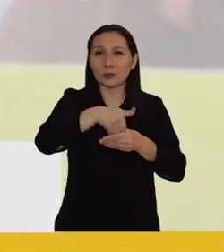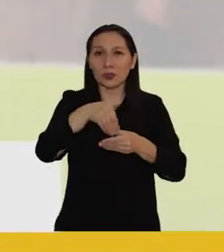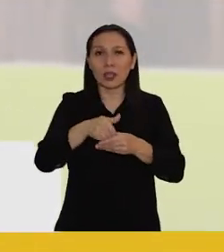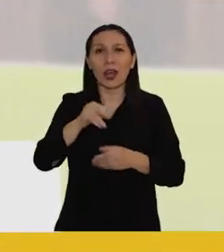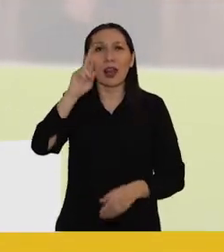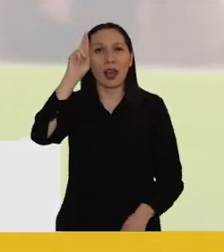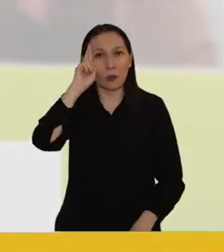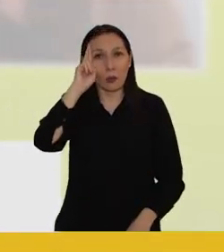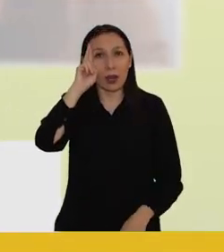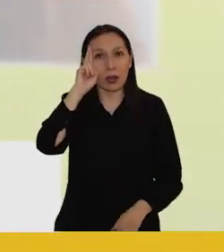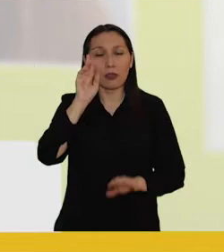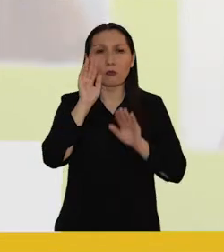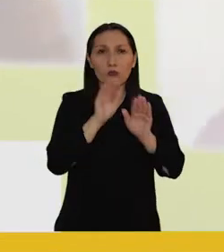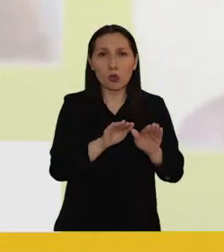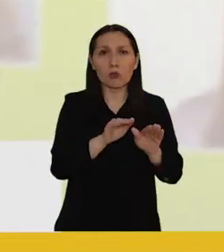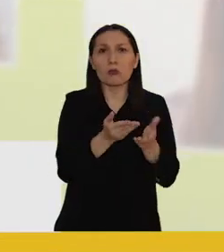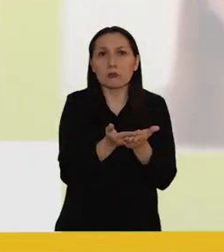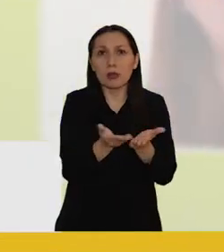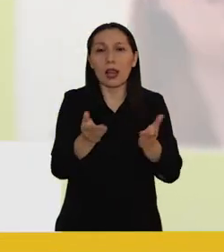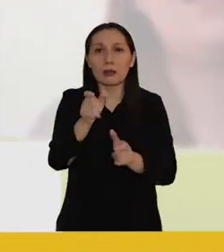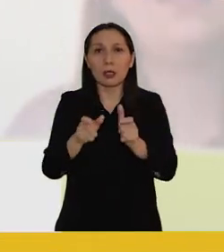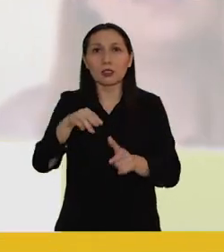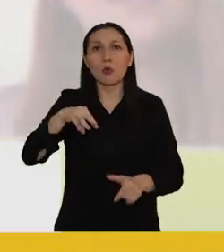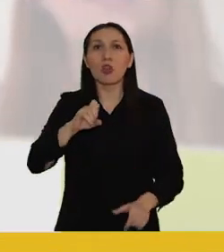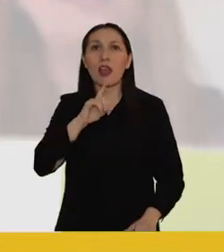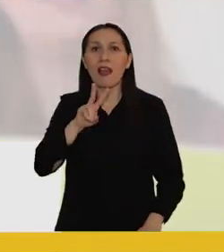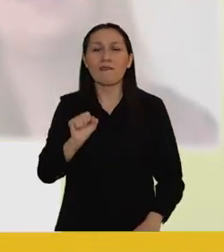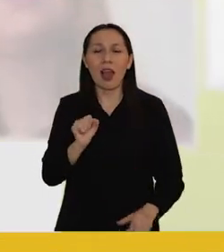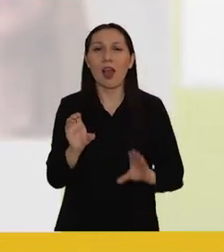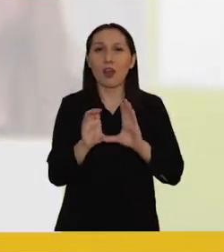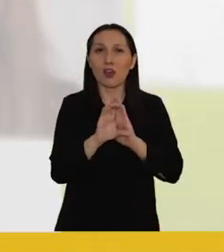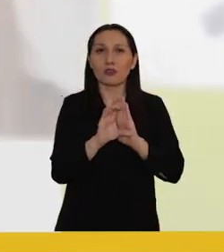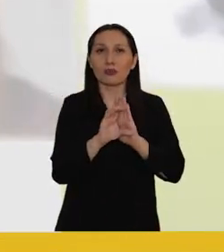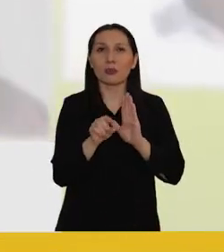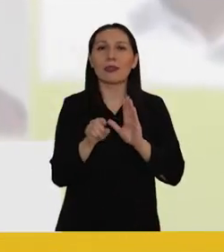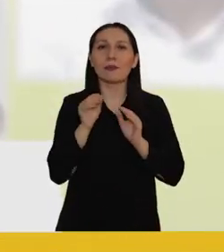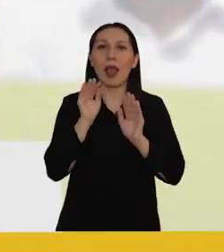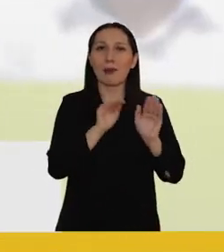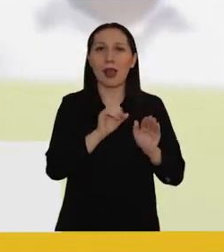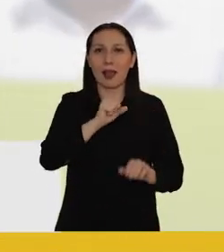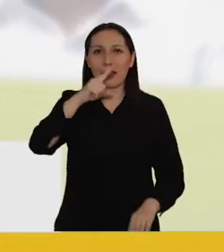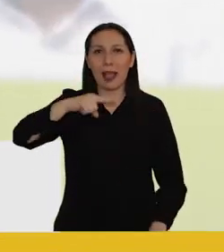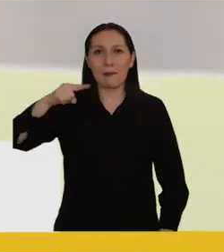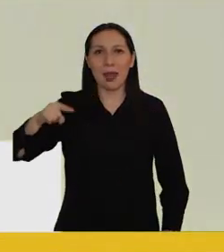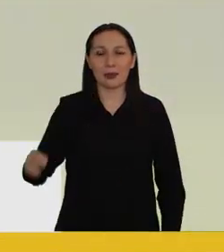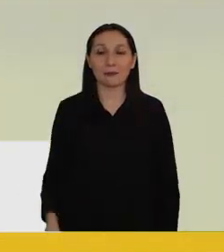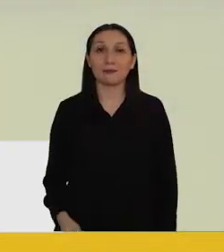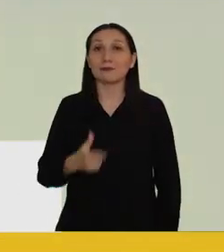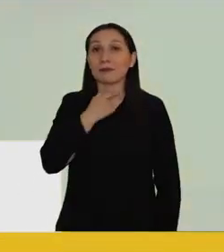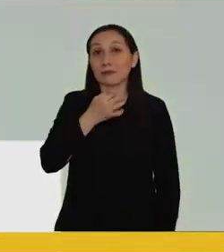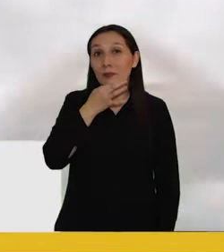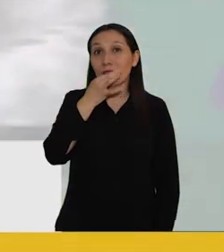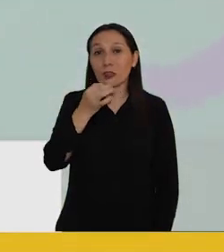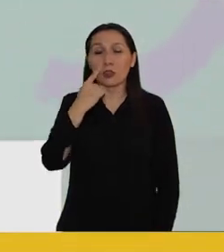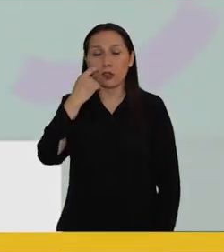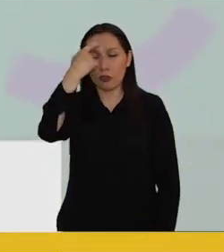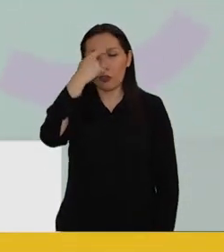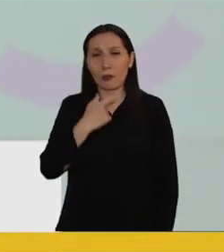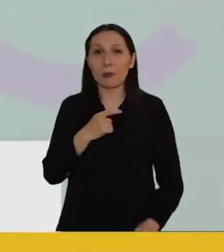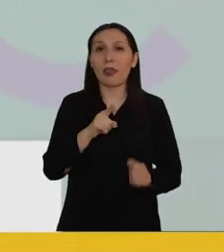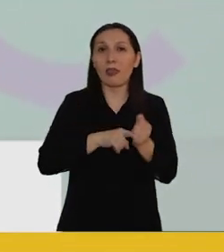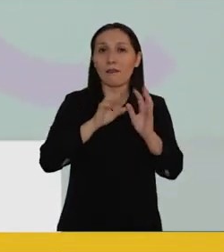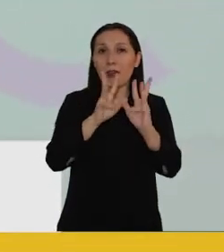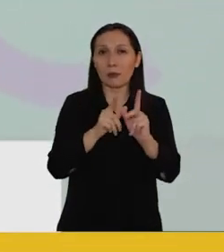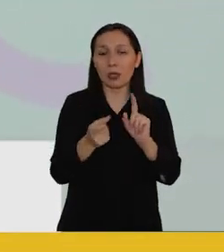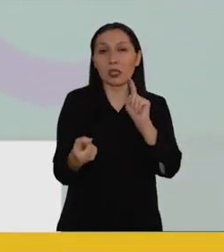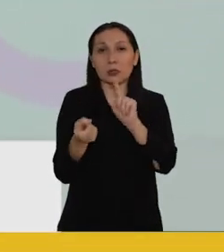a votar. Y recuerden, por y para la gente, Montalba Constituyente, por Atacama. Quiero contarte que